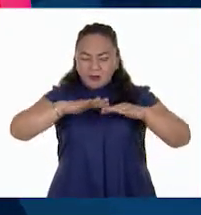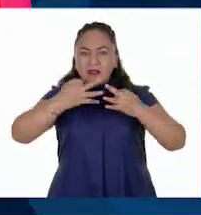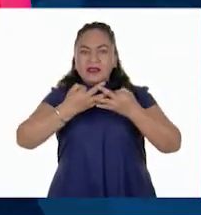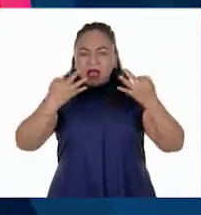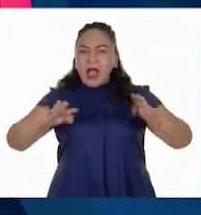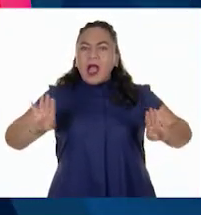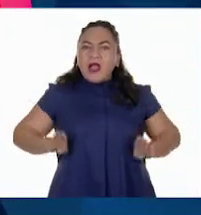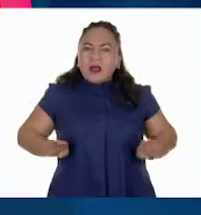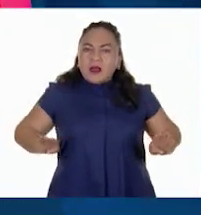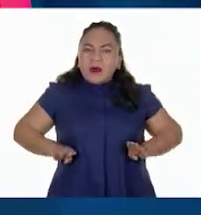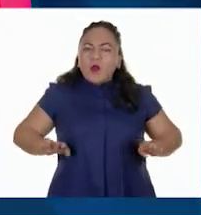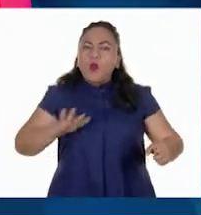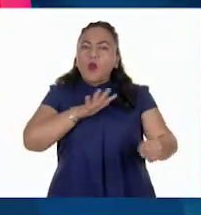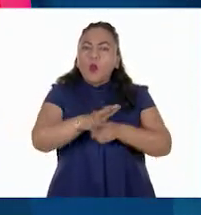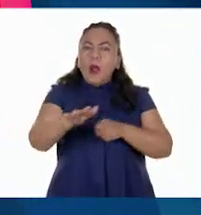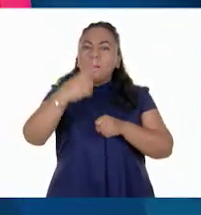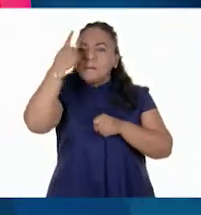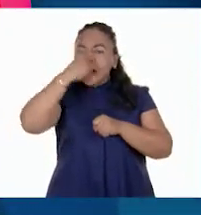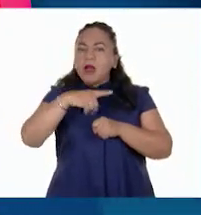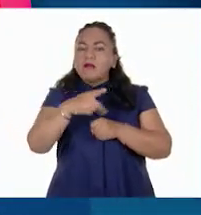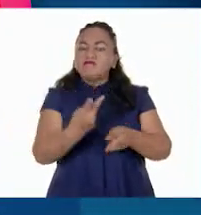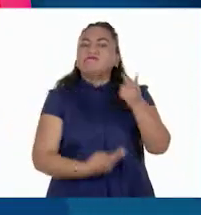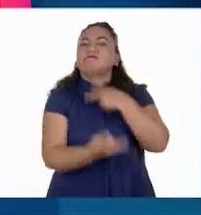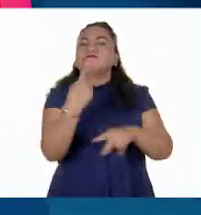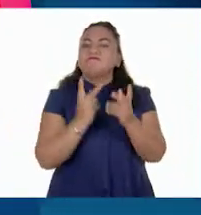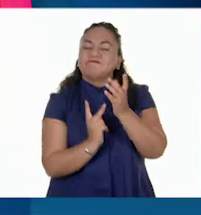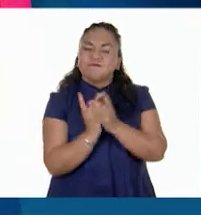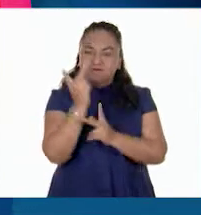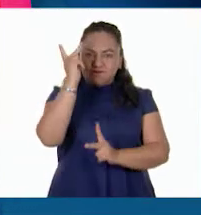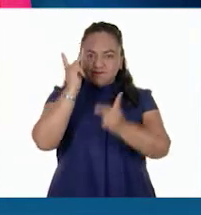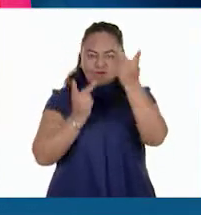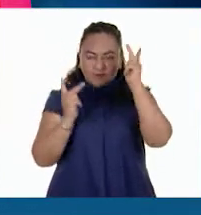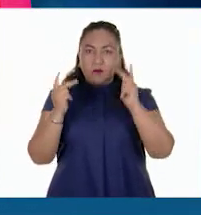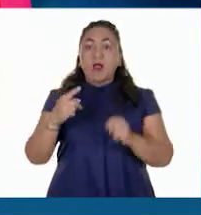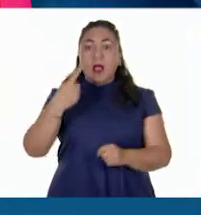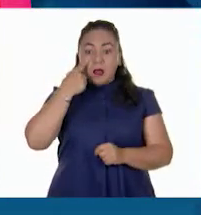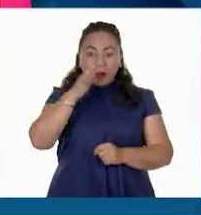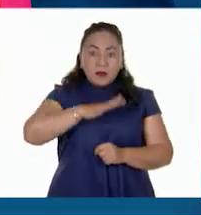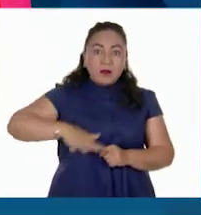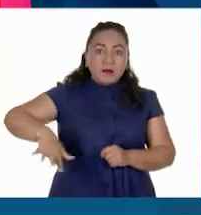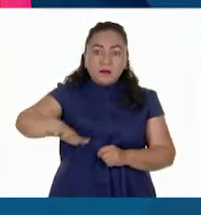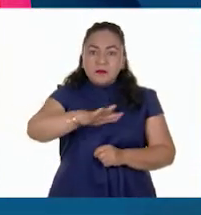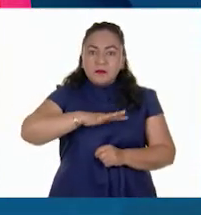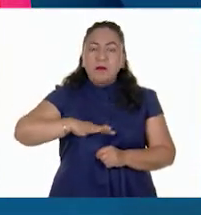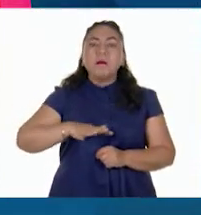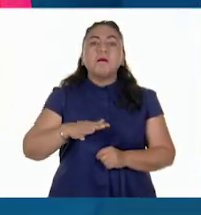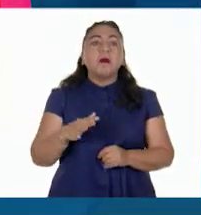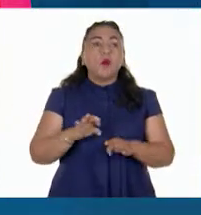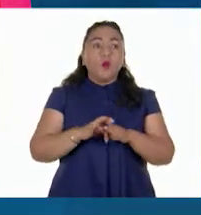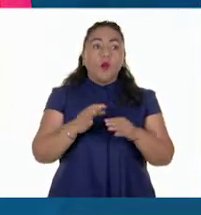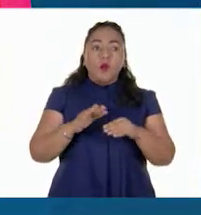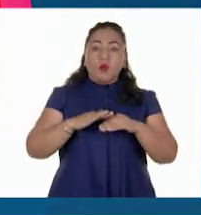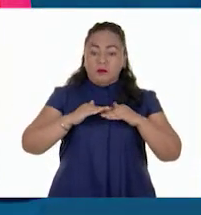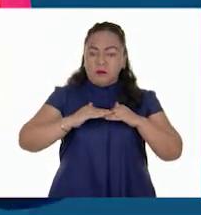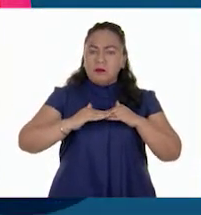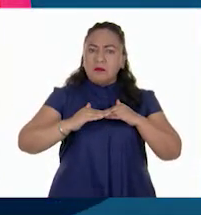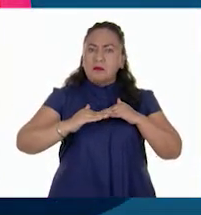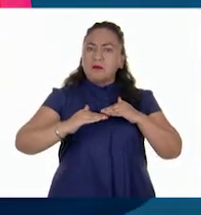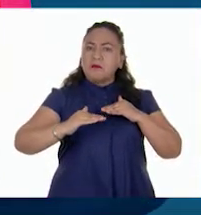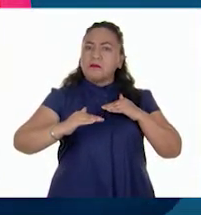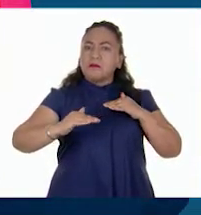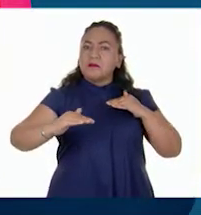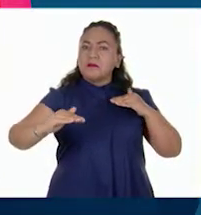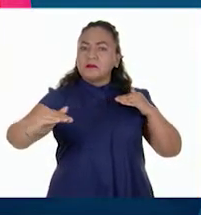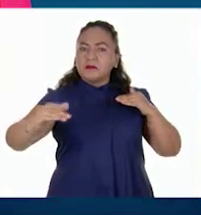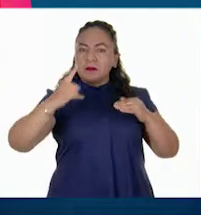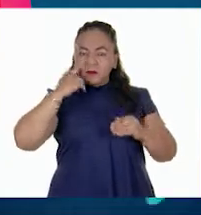olivo. Como podemos observar, en la imagen se encuentra en terrenos con poca pendiente. Uy, podemos ir